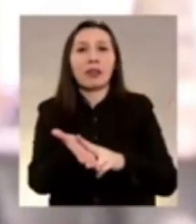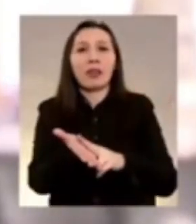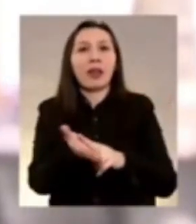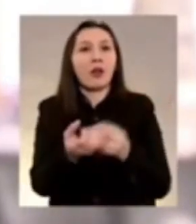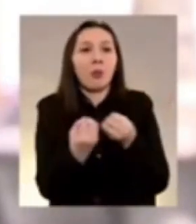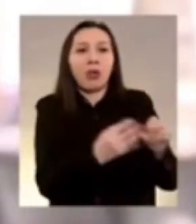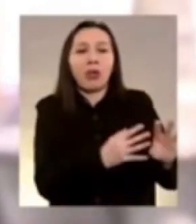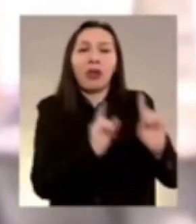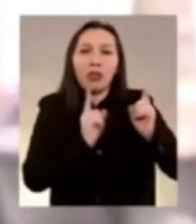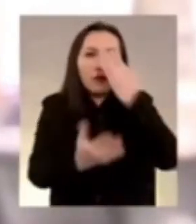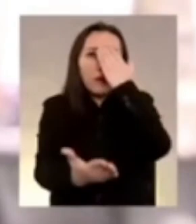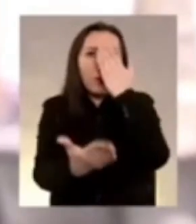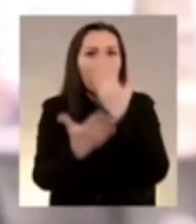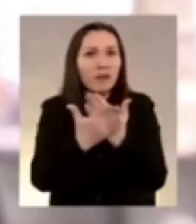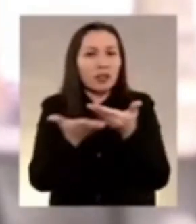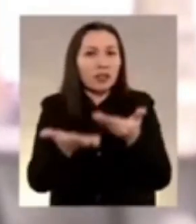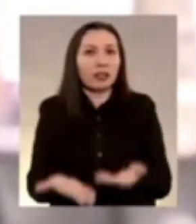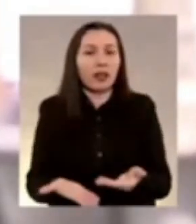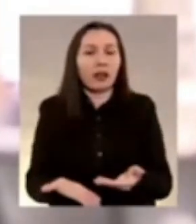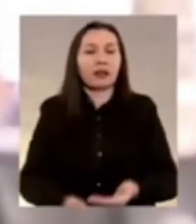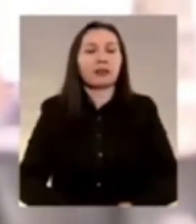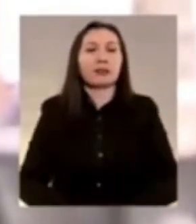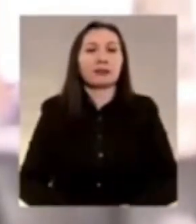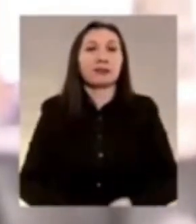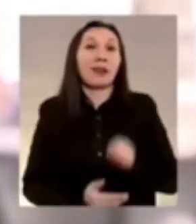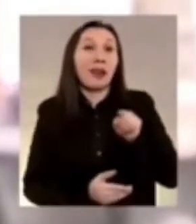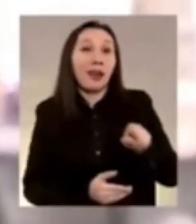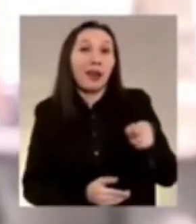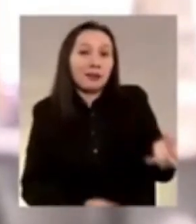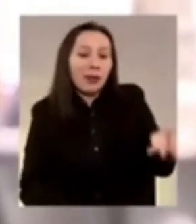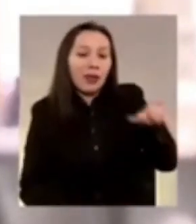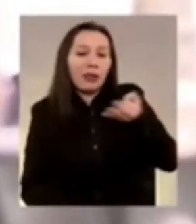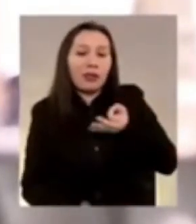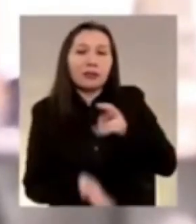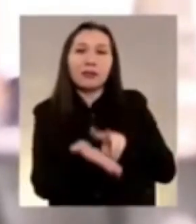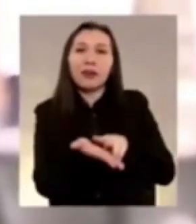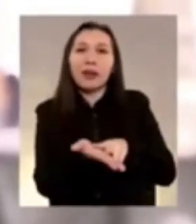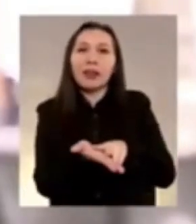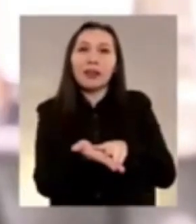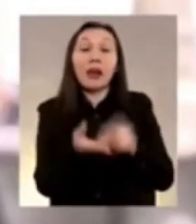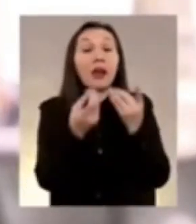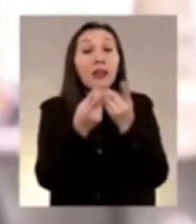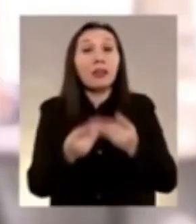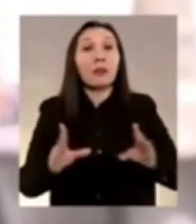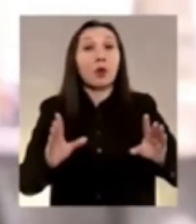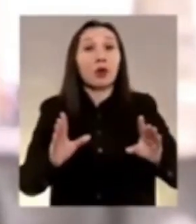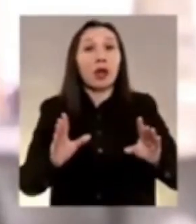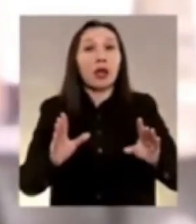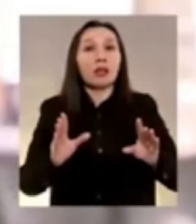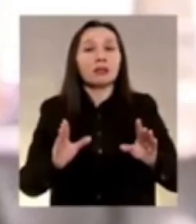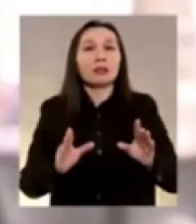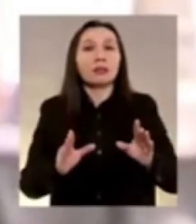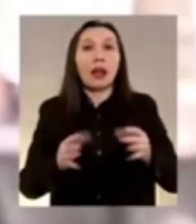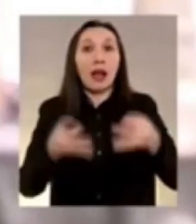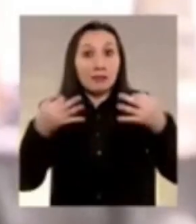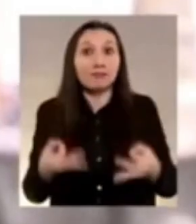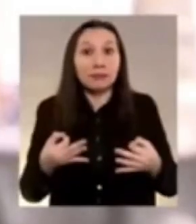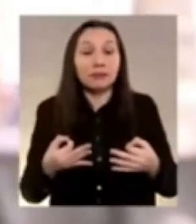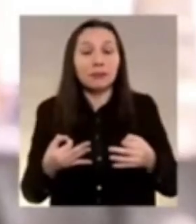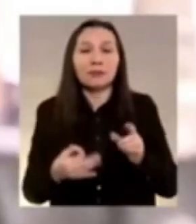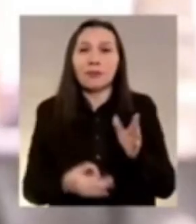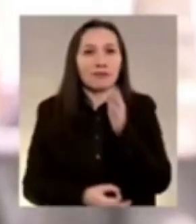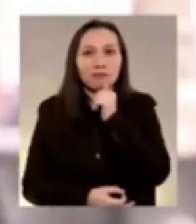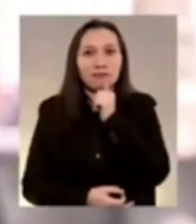cual tenemos que hacer frente aquella que nos dice que la democracia no está garantizada